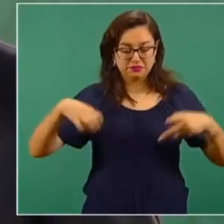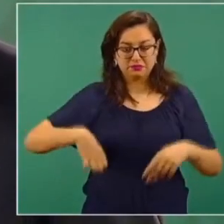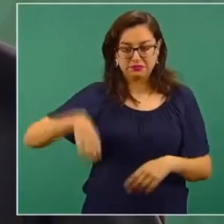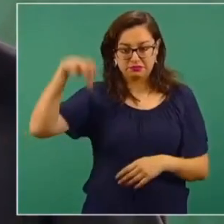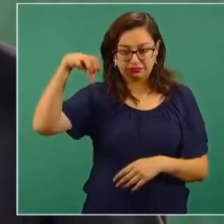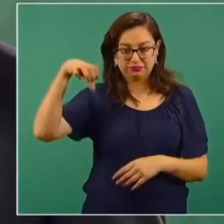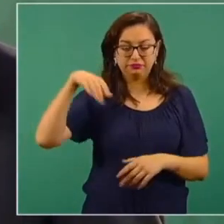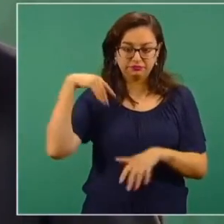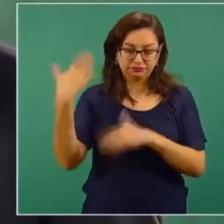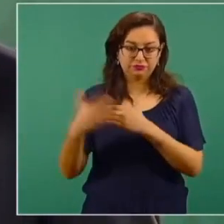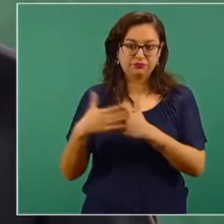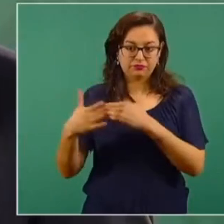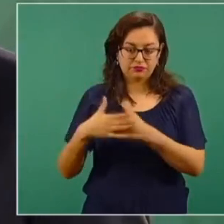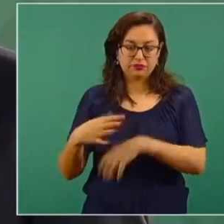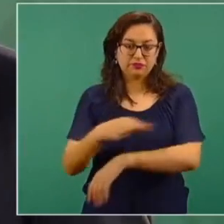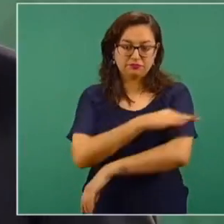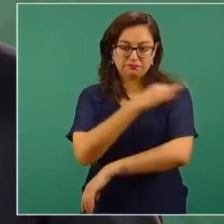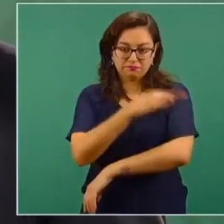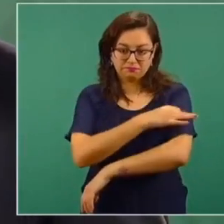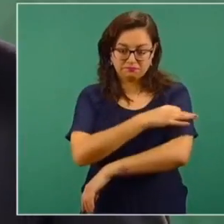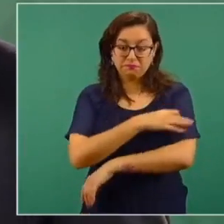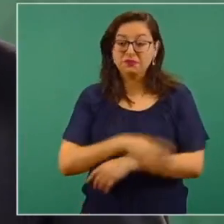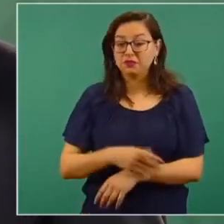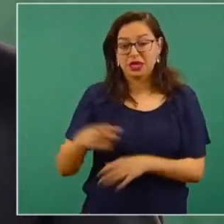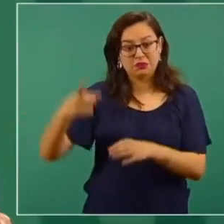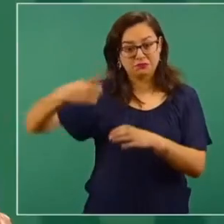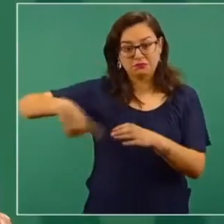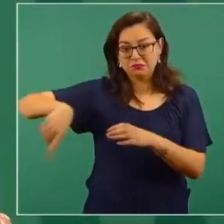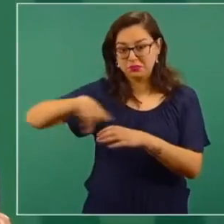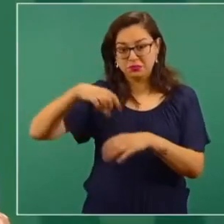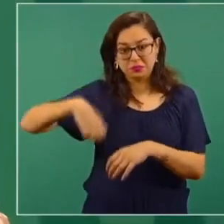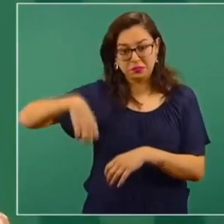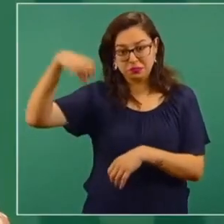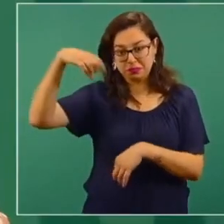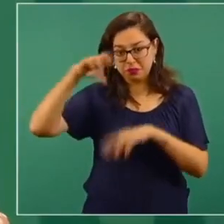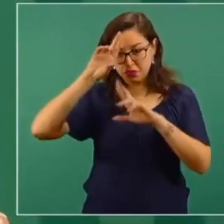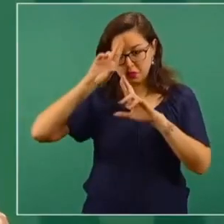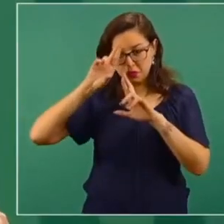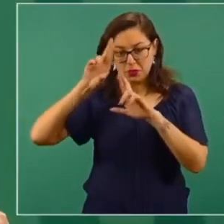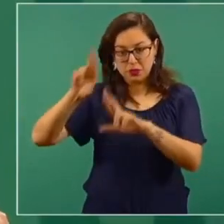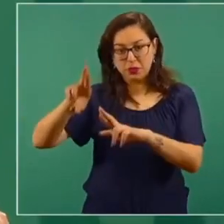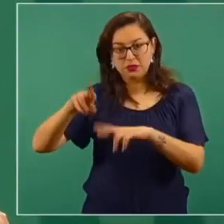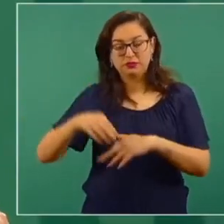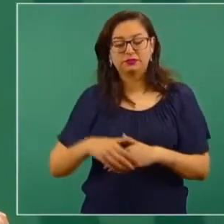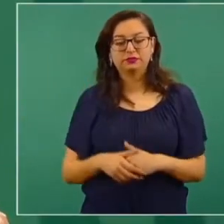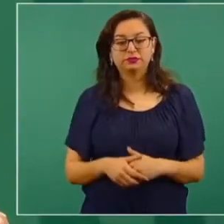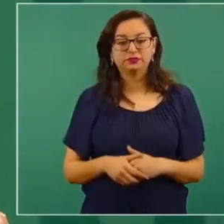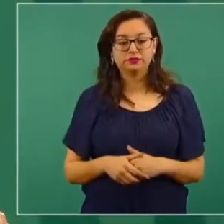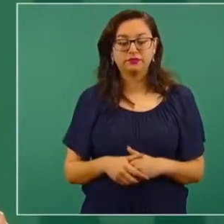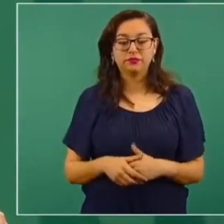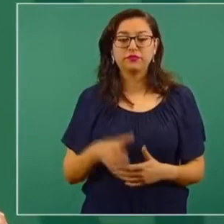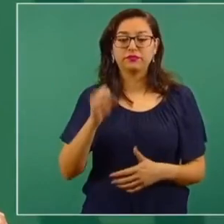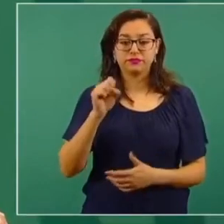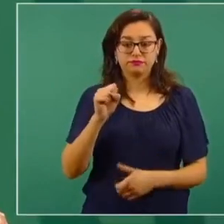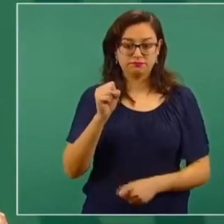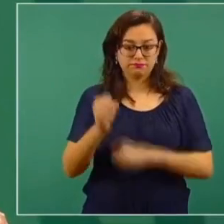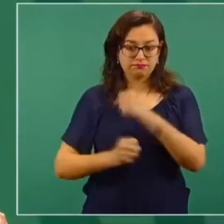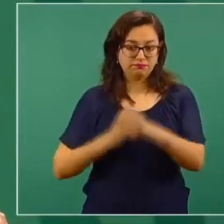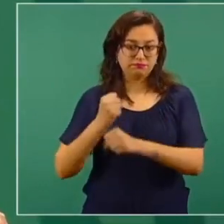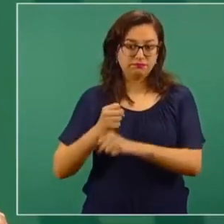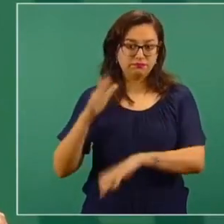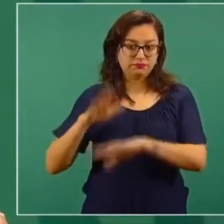mayores ancianos respetables y adultos mayores de 60 años